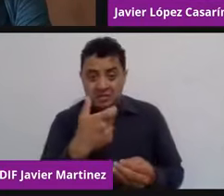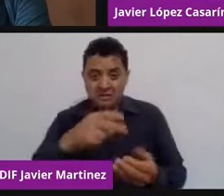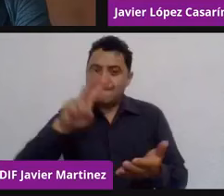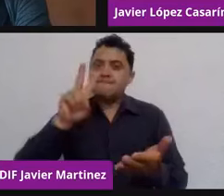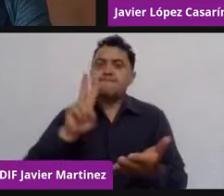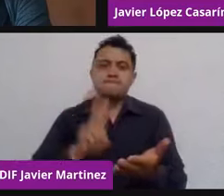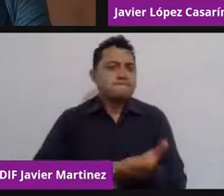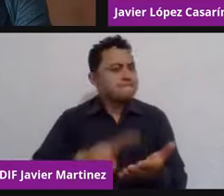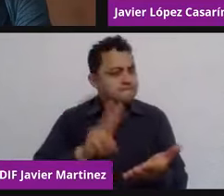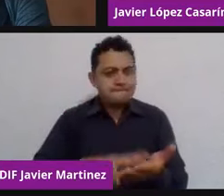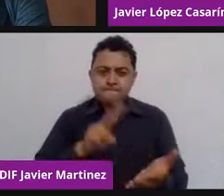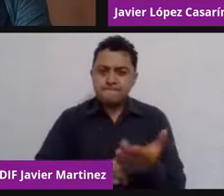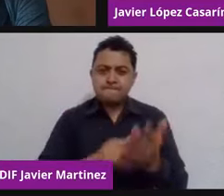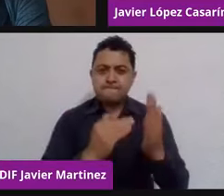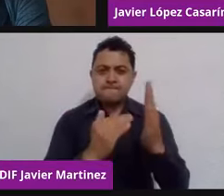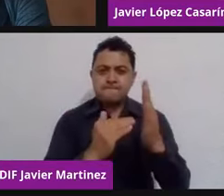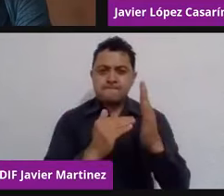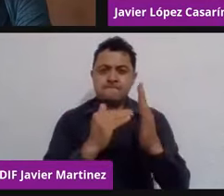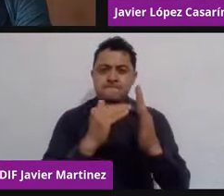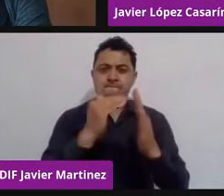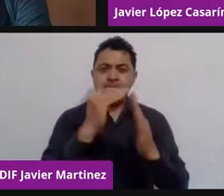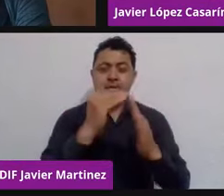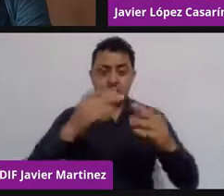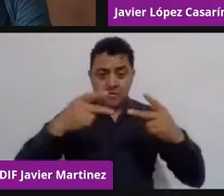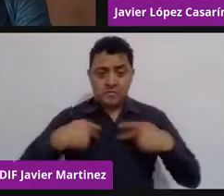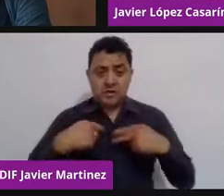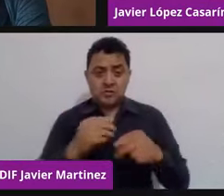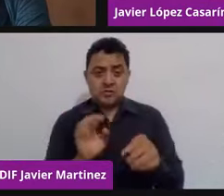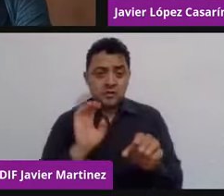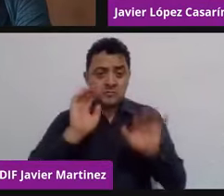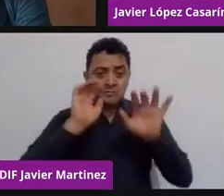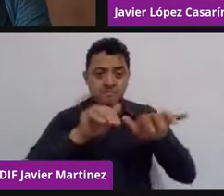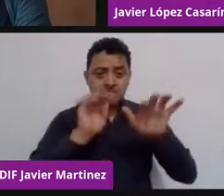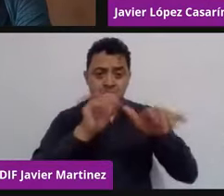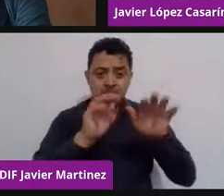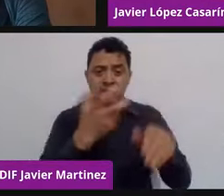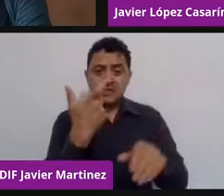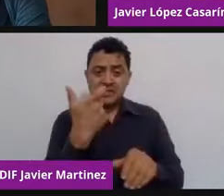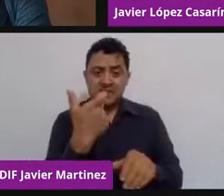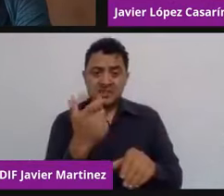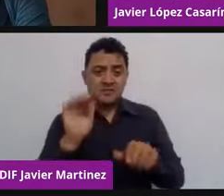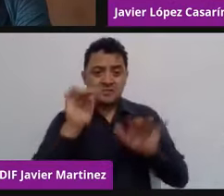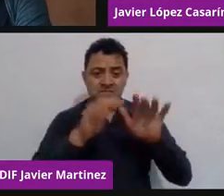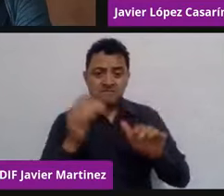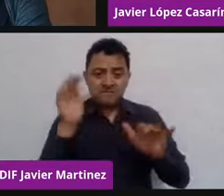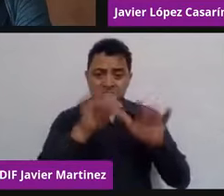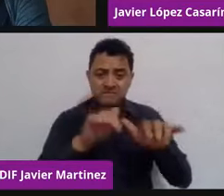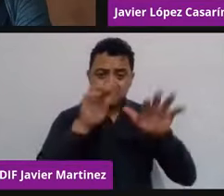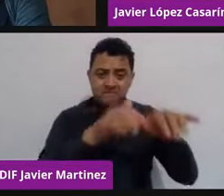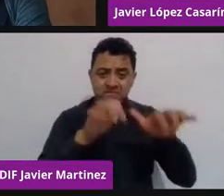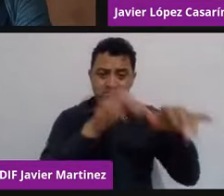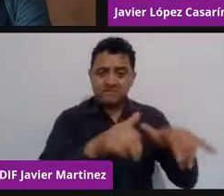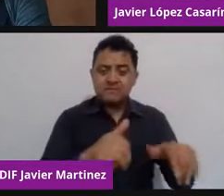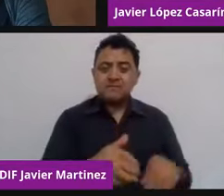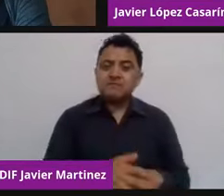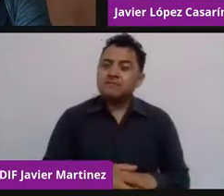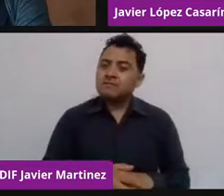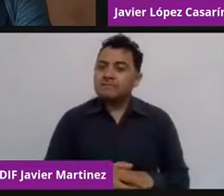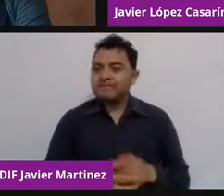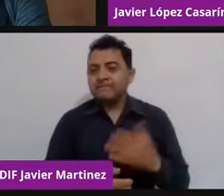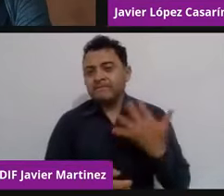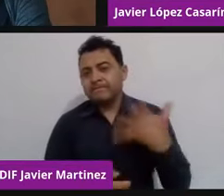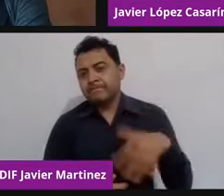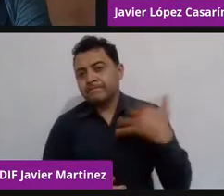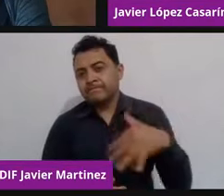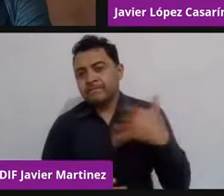que invierten en ello. Entonces, es una realidad. Ariel, a un lado el tema del mito. Y lo más bonito